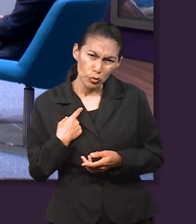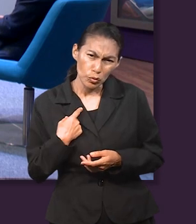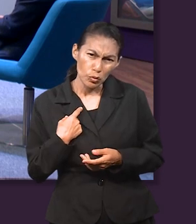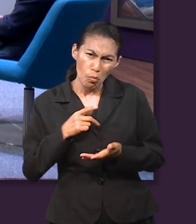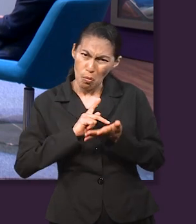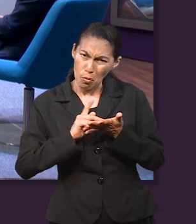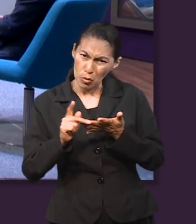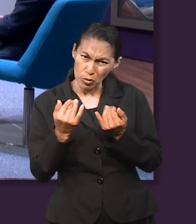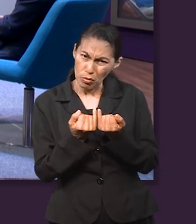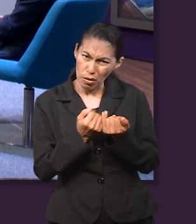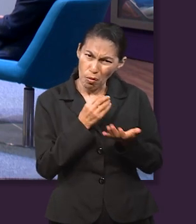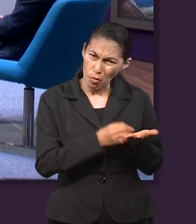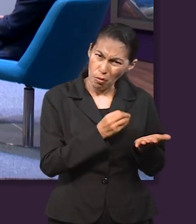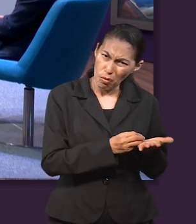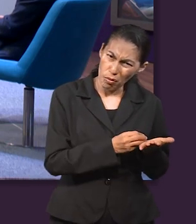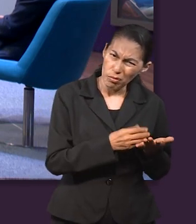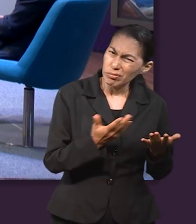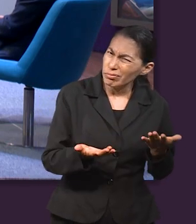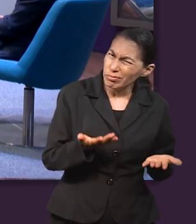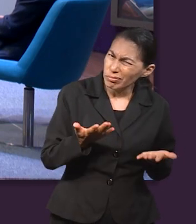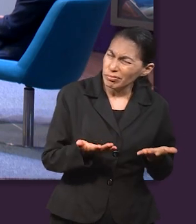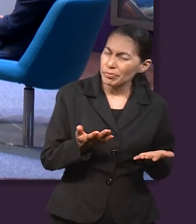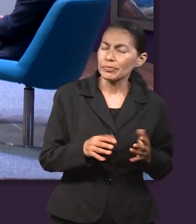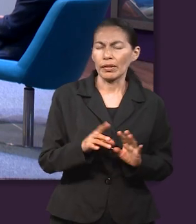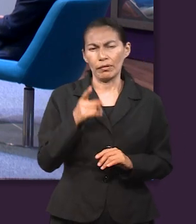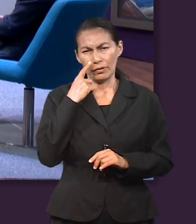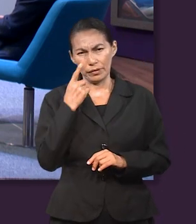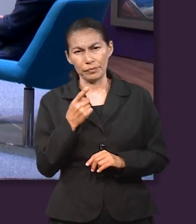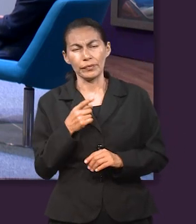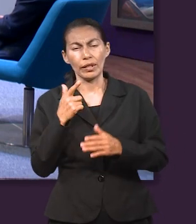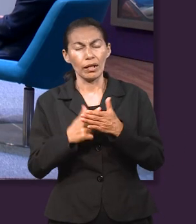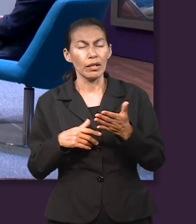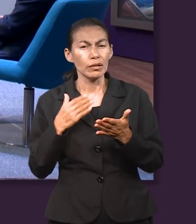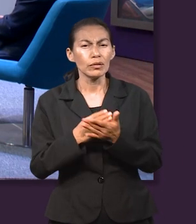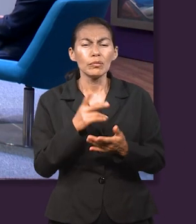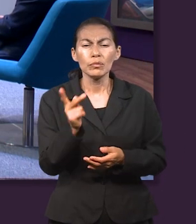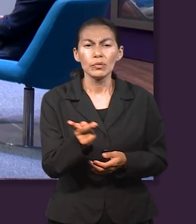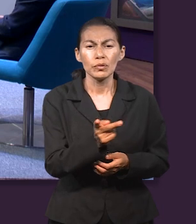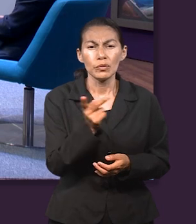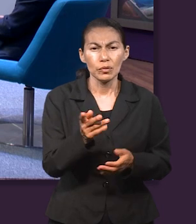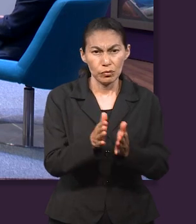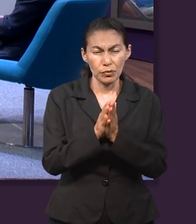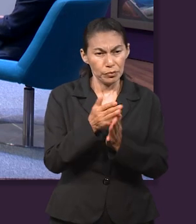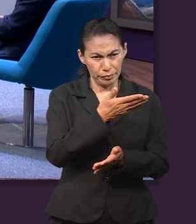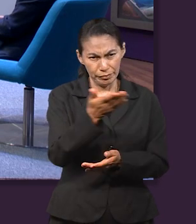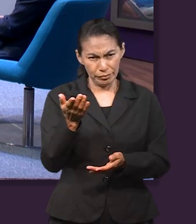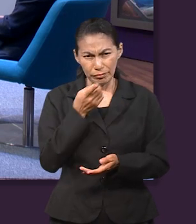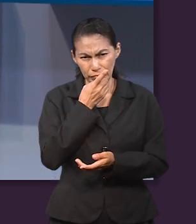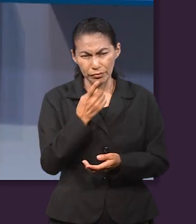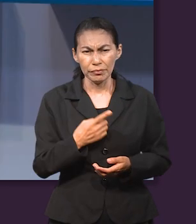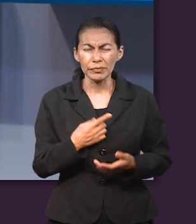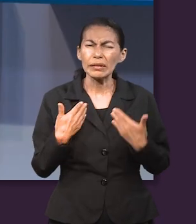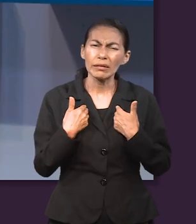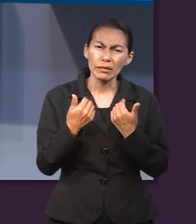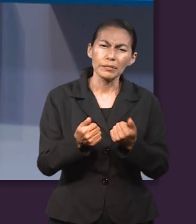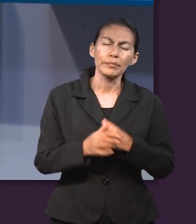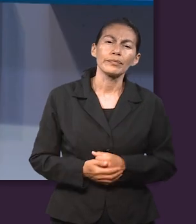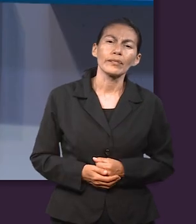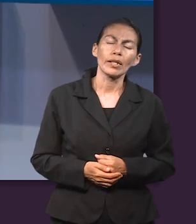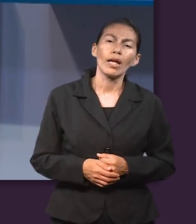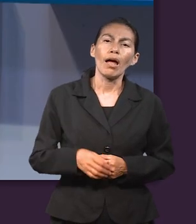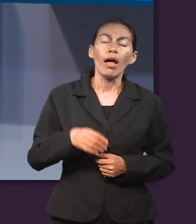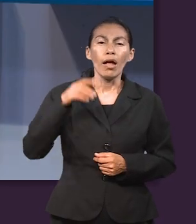oro, tan puros como el oro. Y bueno, la lección presenta una pregunta que me gustaría plantearles para escuchar sus comentarios, y es